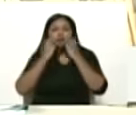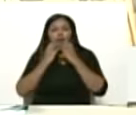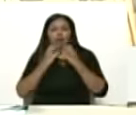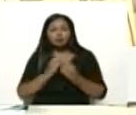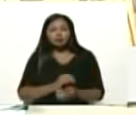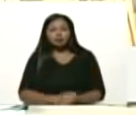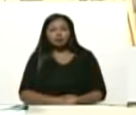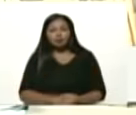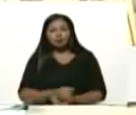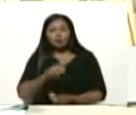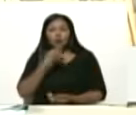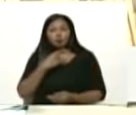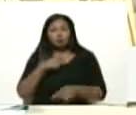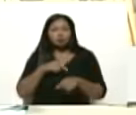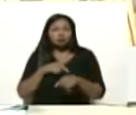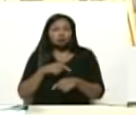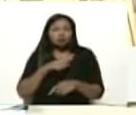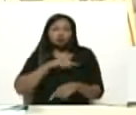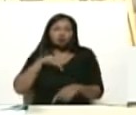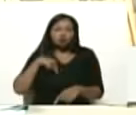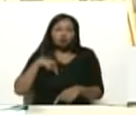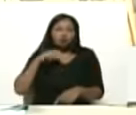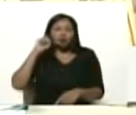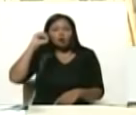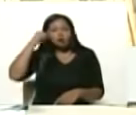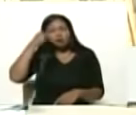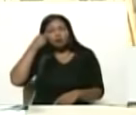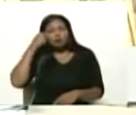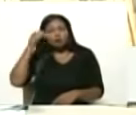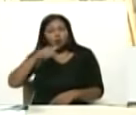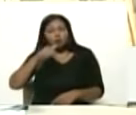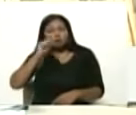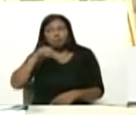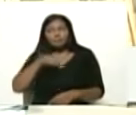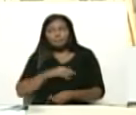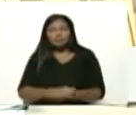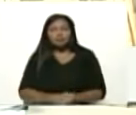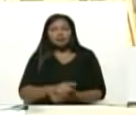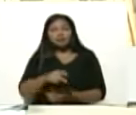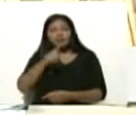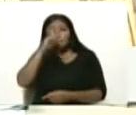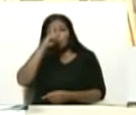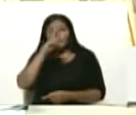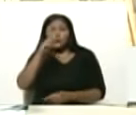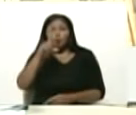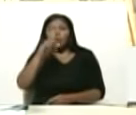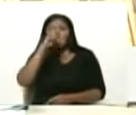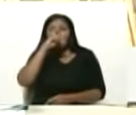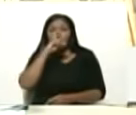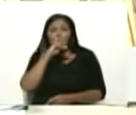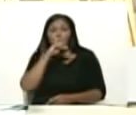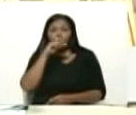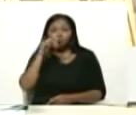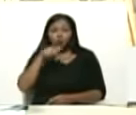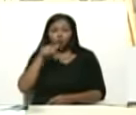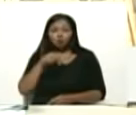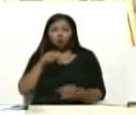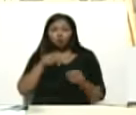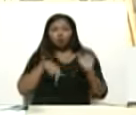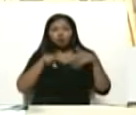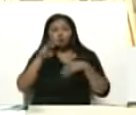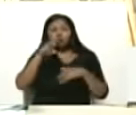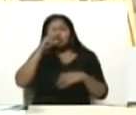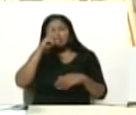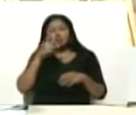bueno tiempo de recuerdo también hoy hace un año 12 de agosto